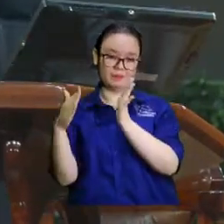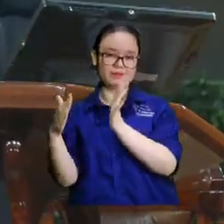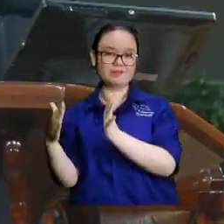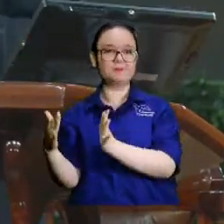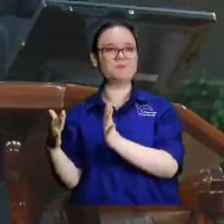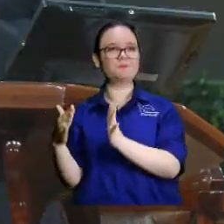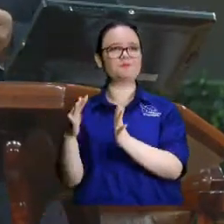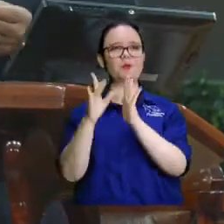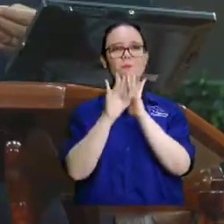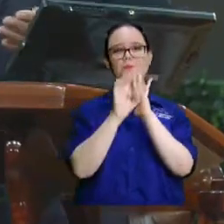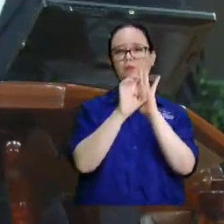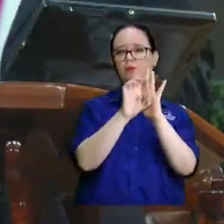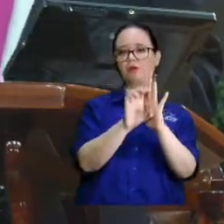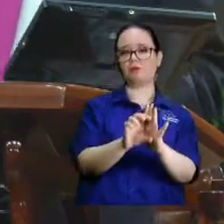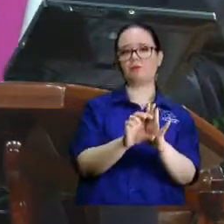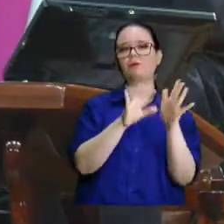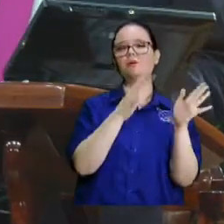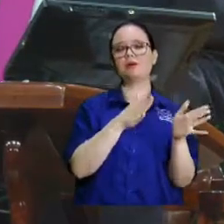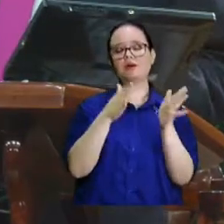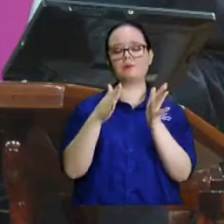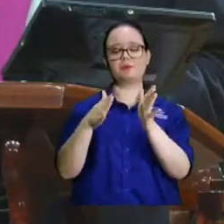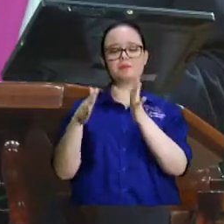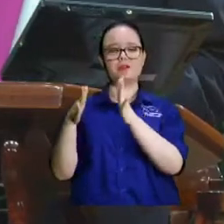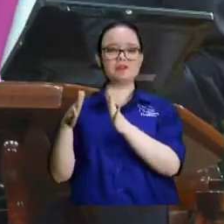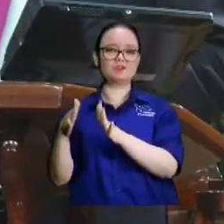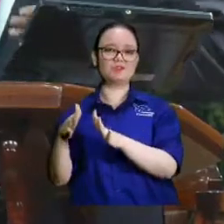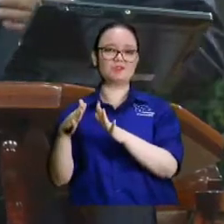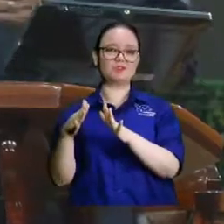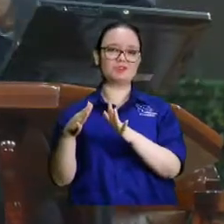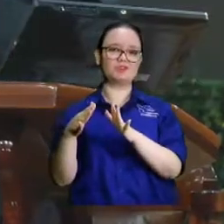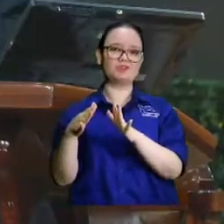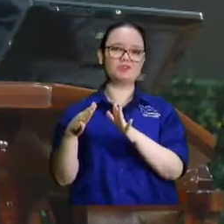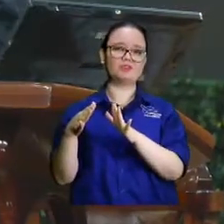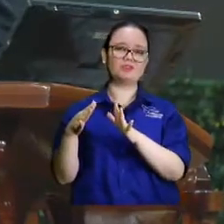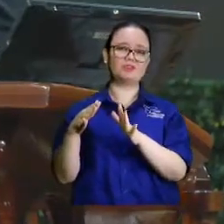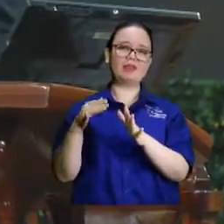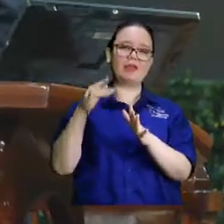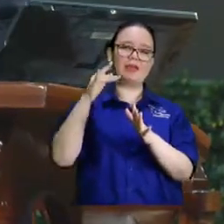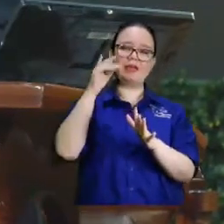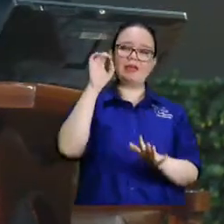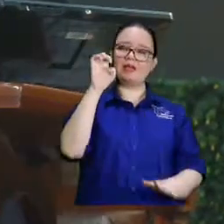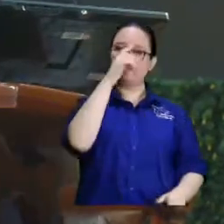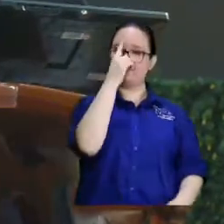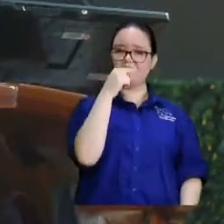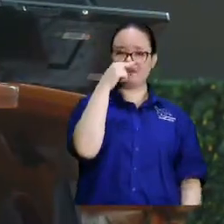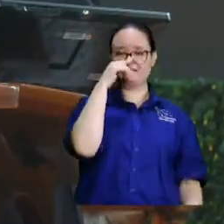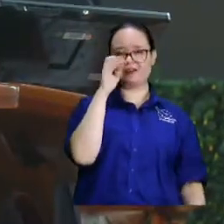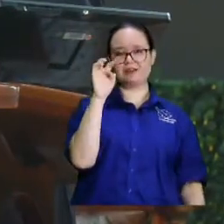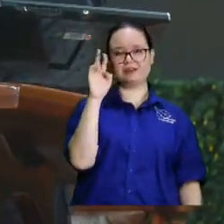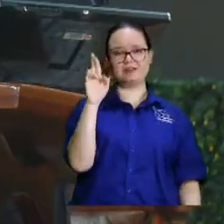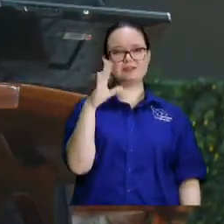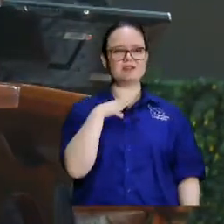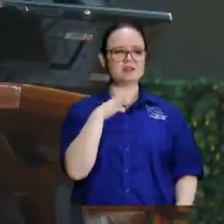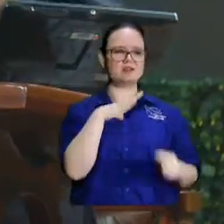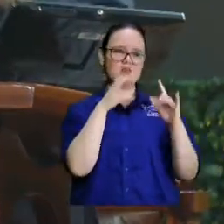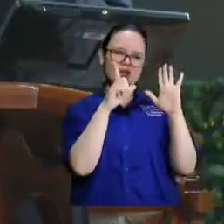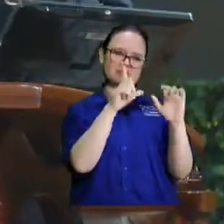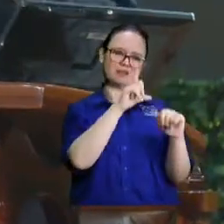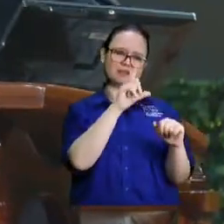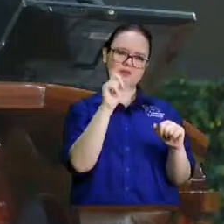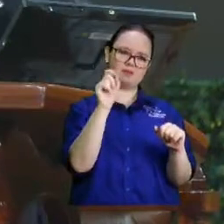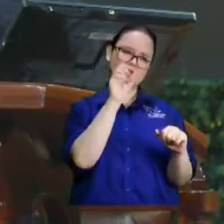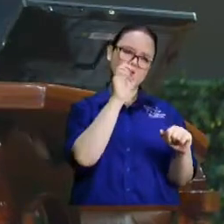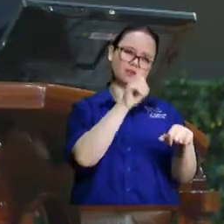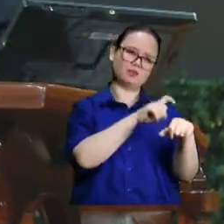como las que vemos en el libro de Esther, cómo habían seis meses de mirra, seis meses de aloe, de seis meses